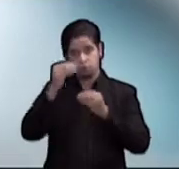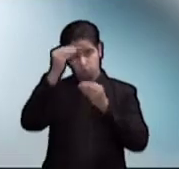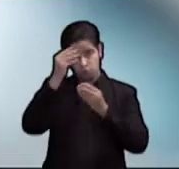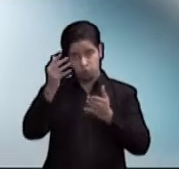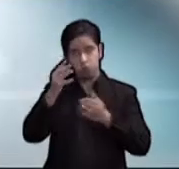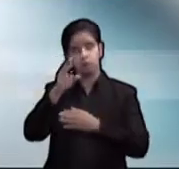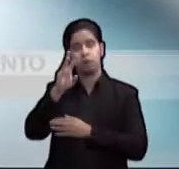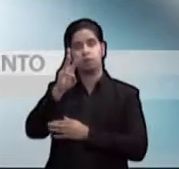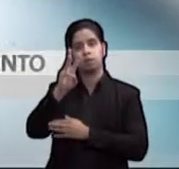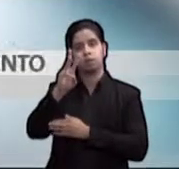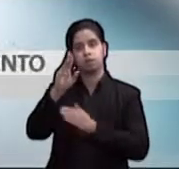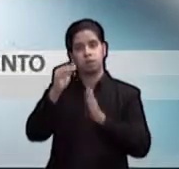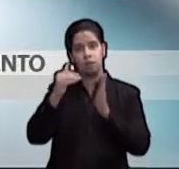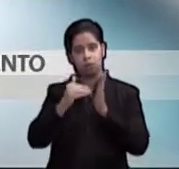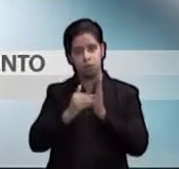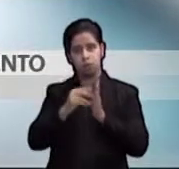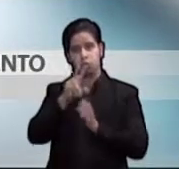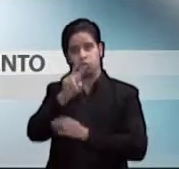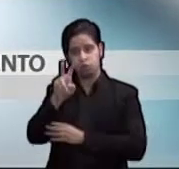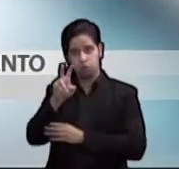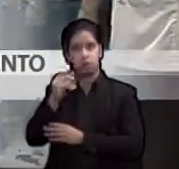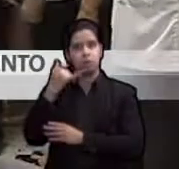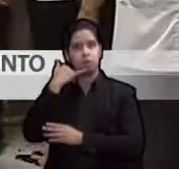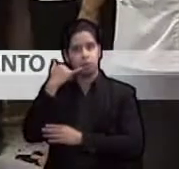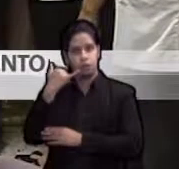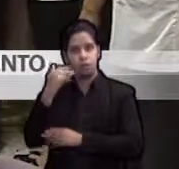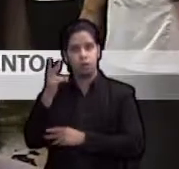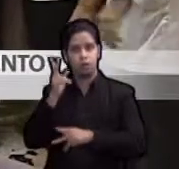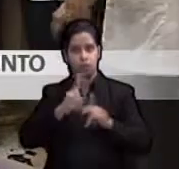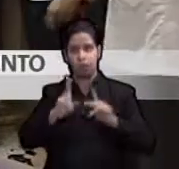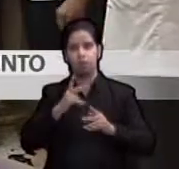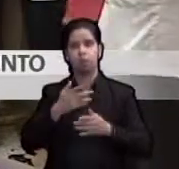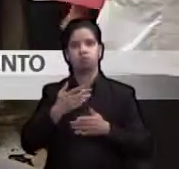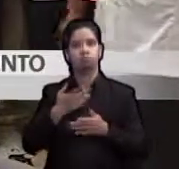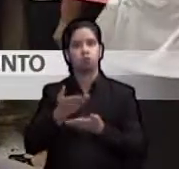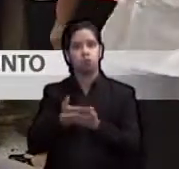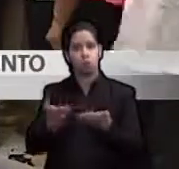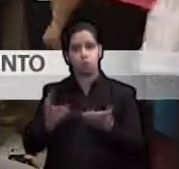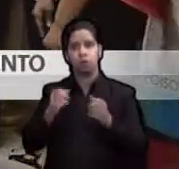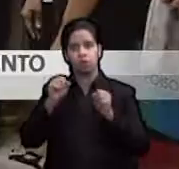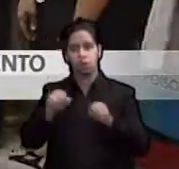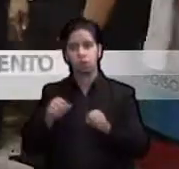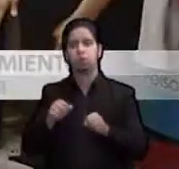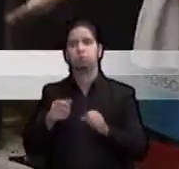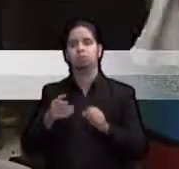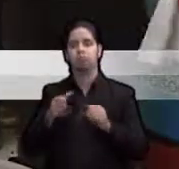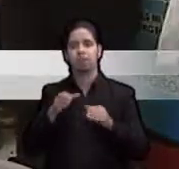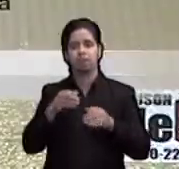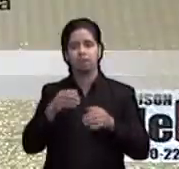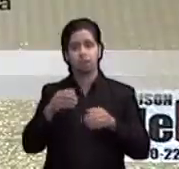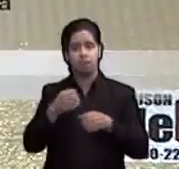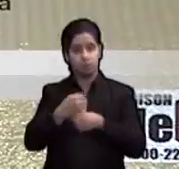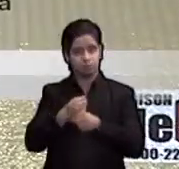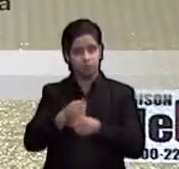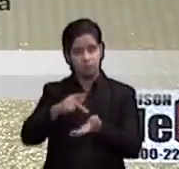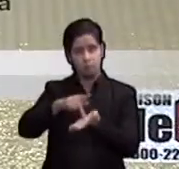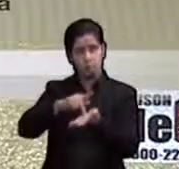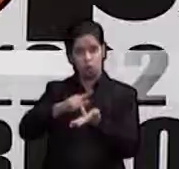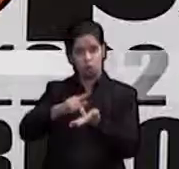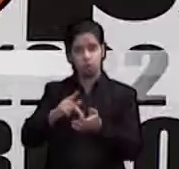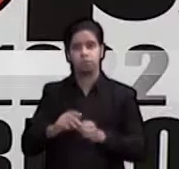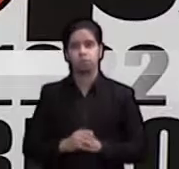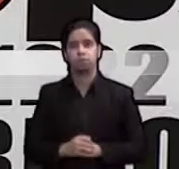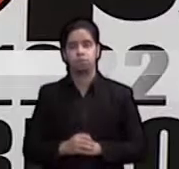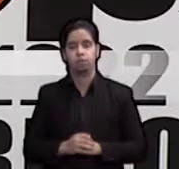.291 llamadas relacionadas con exposiciones a sustancias que pueden causar envenenamiento. Según explicó la directora del